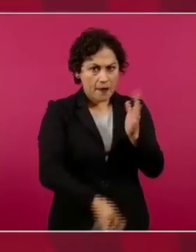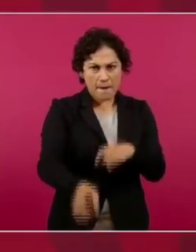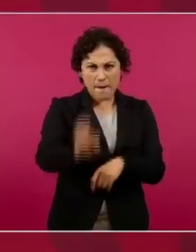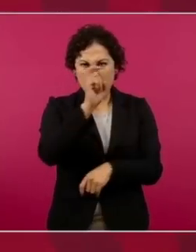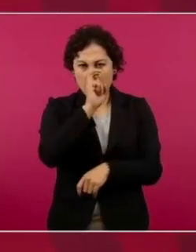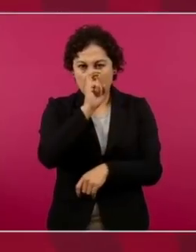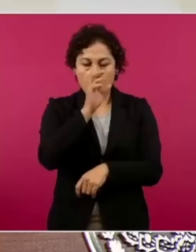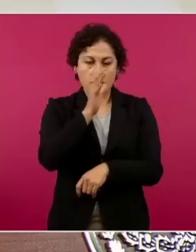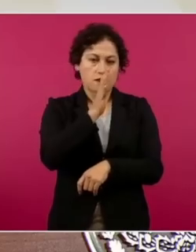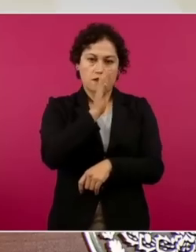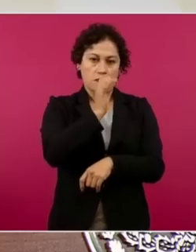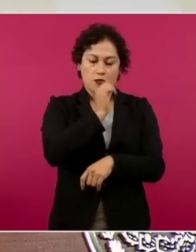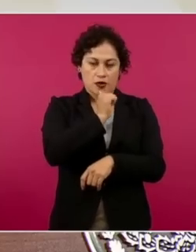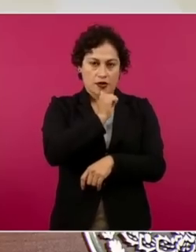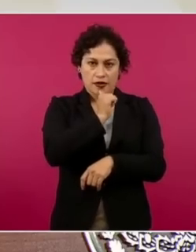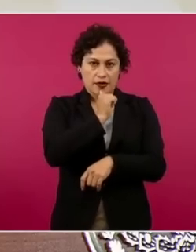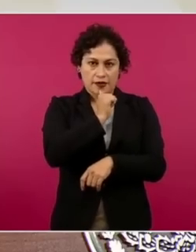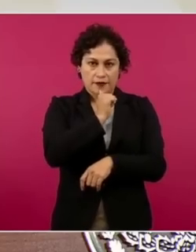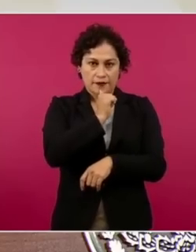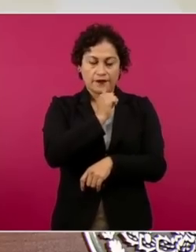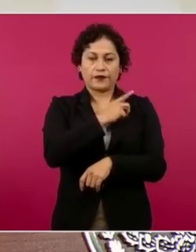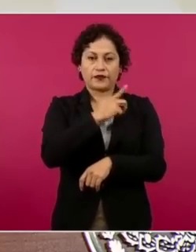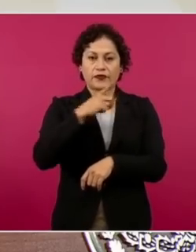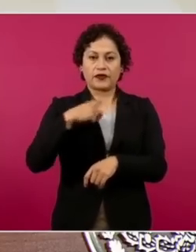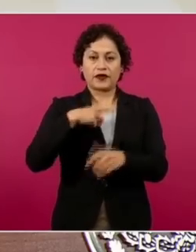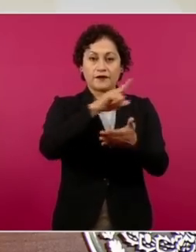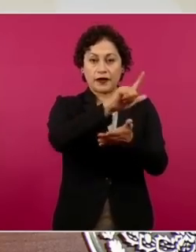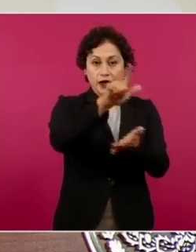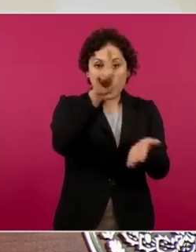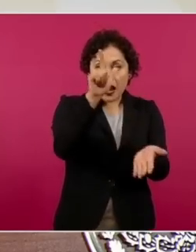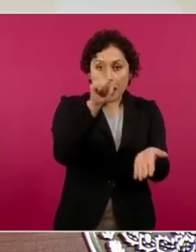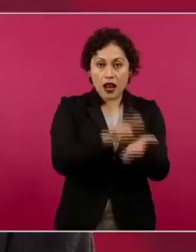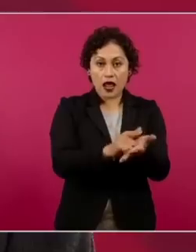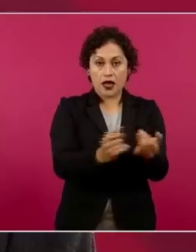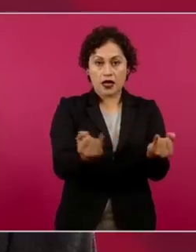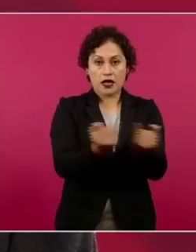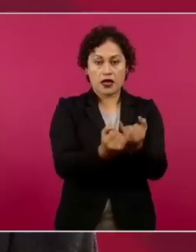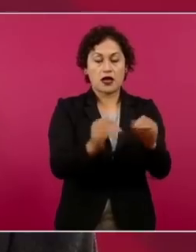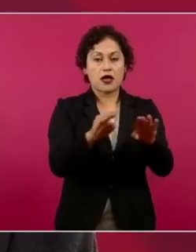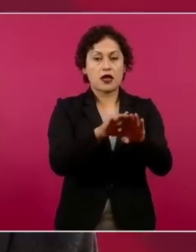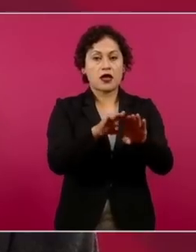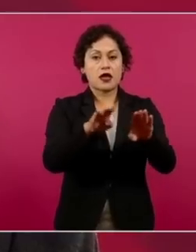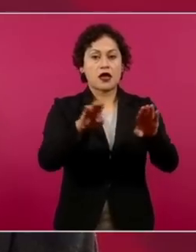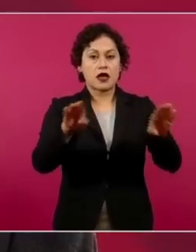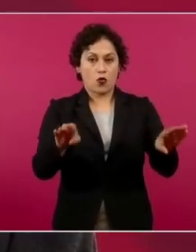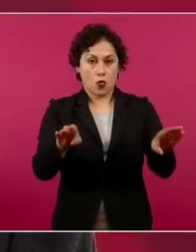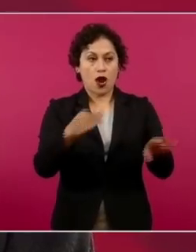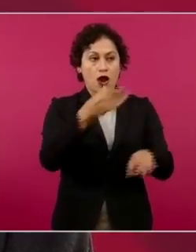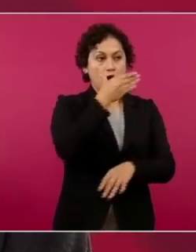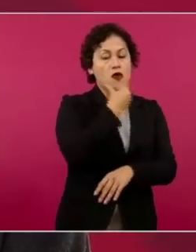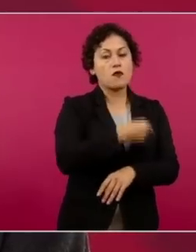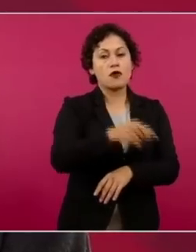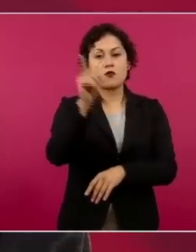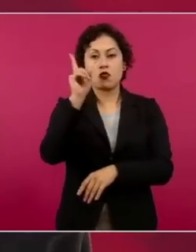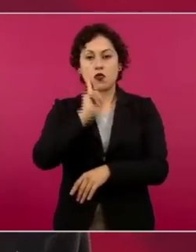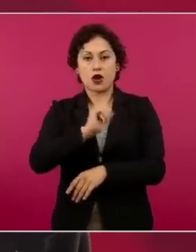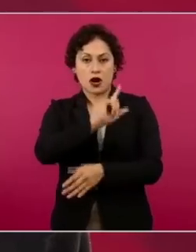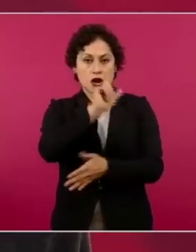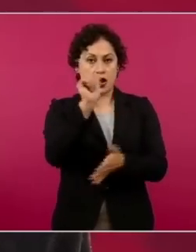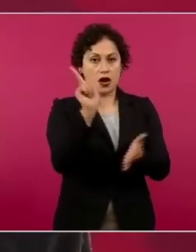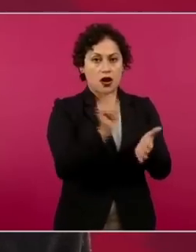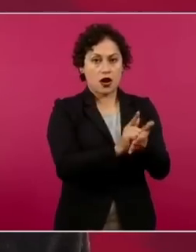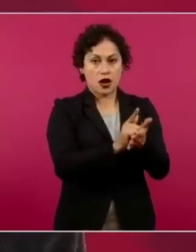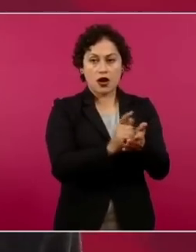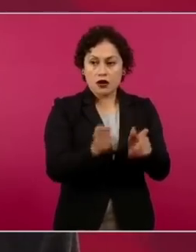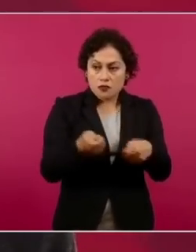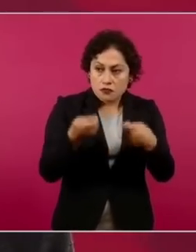la ley para el hombre y la mujer, no la mujer y el hombre para la ley. Entonces, eso lo